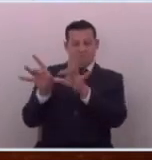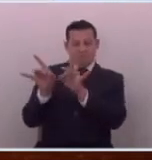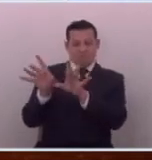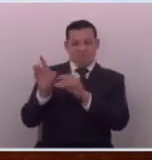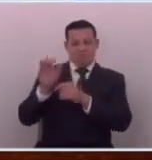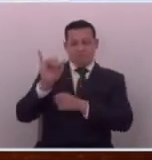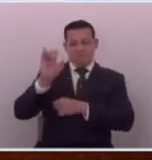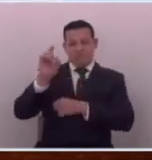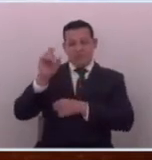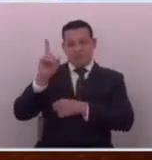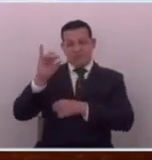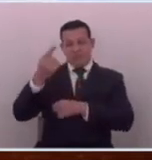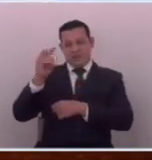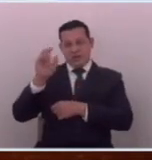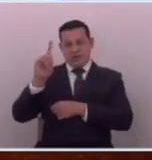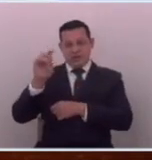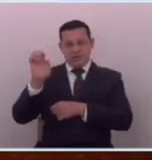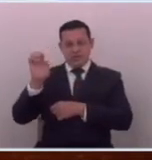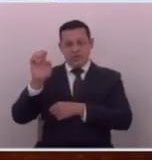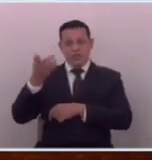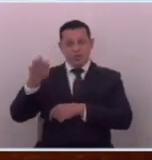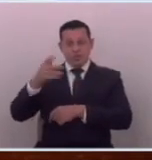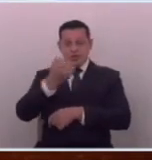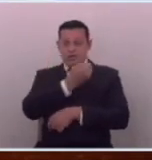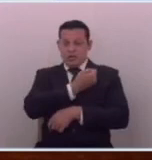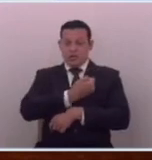indignante que utilicen el dolor